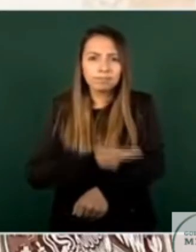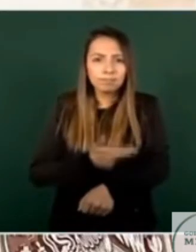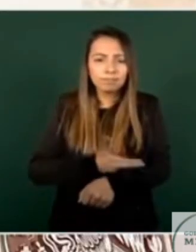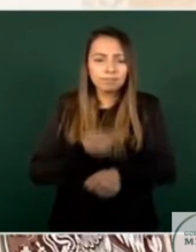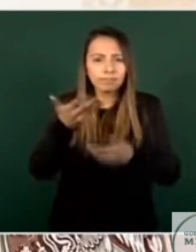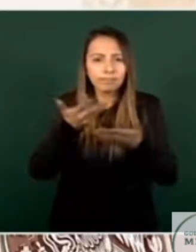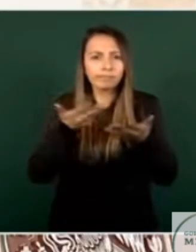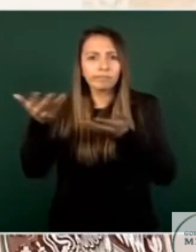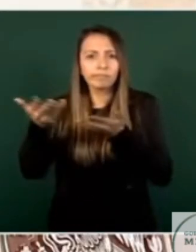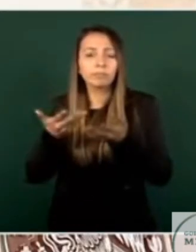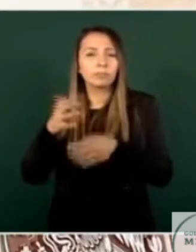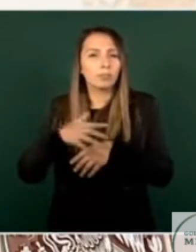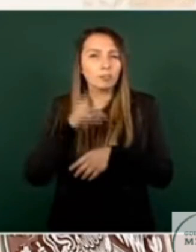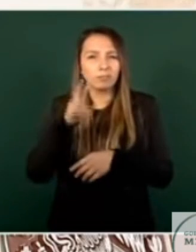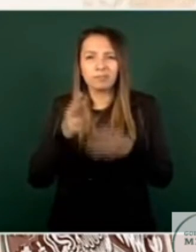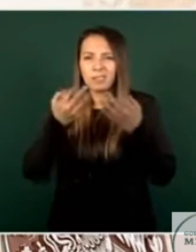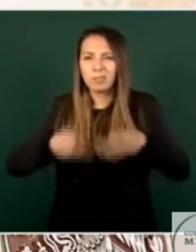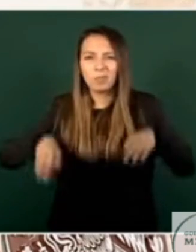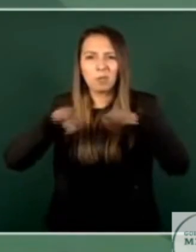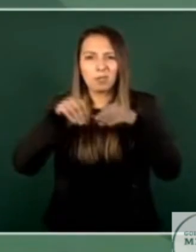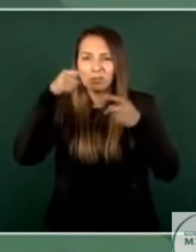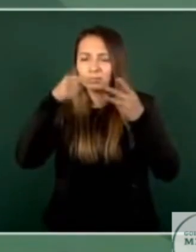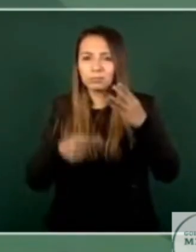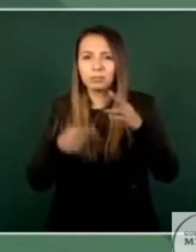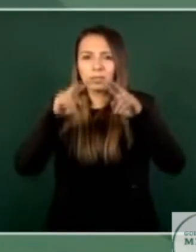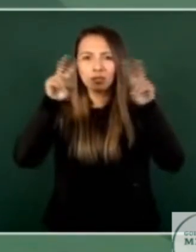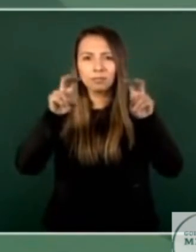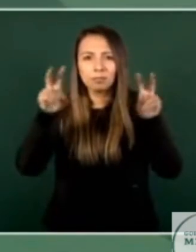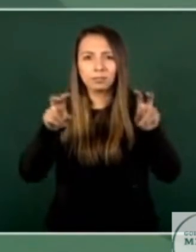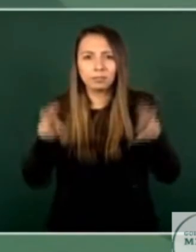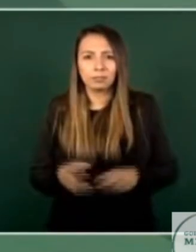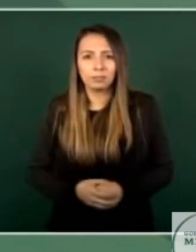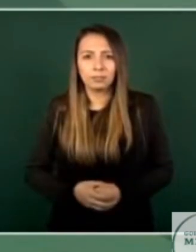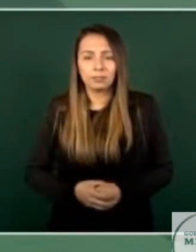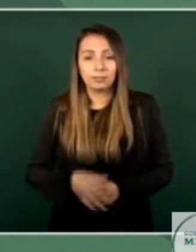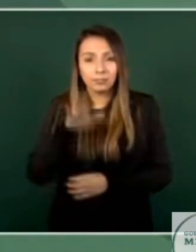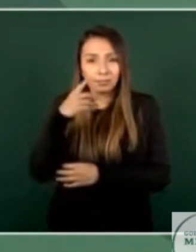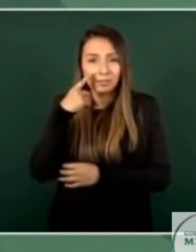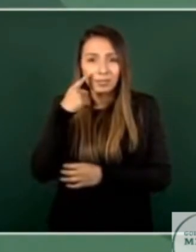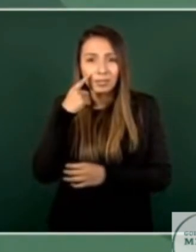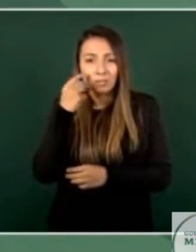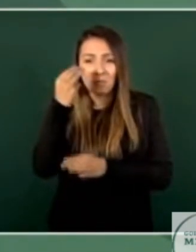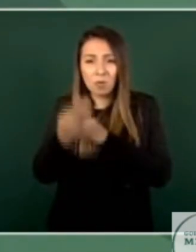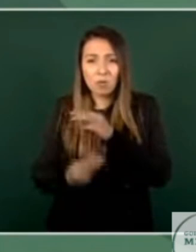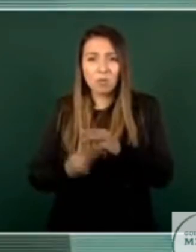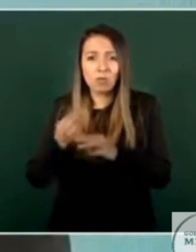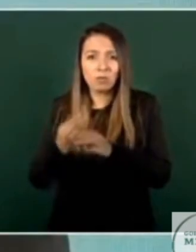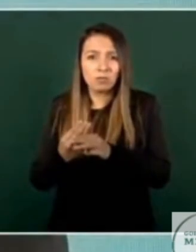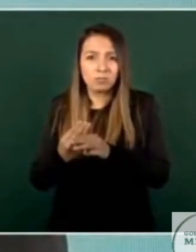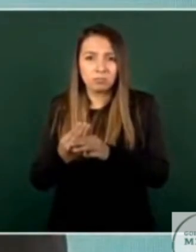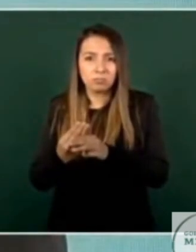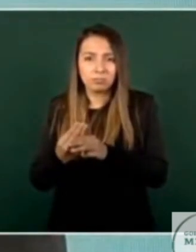porque son temas muy importantes además en el mundo se usa